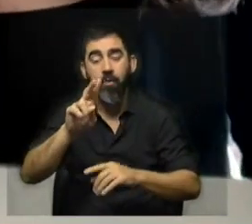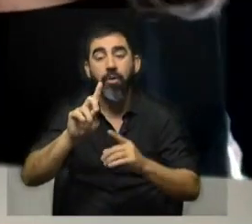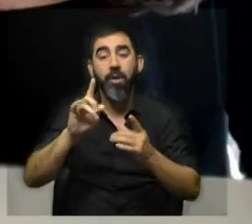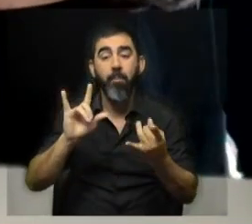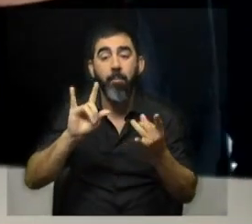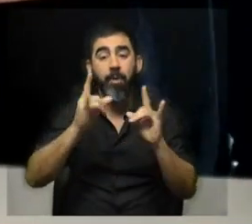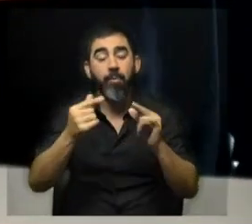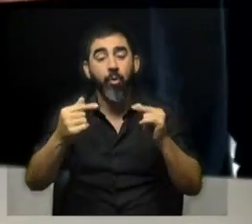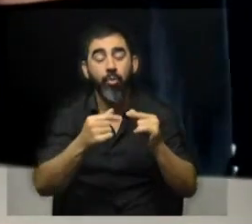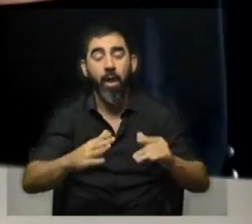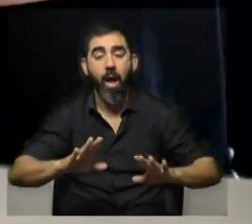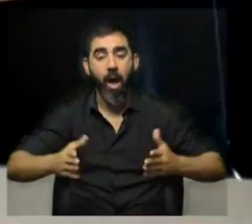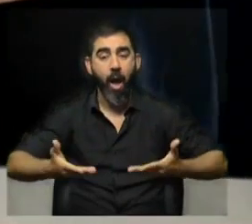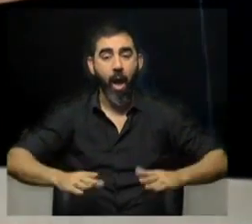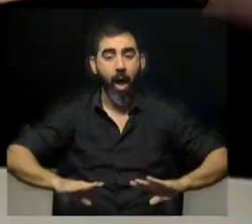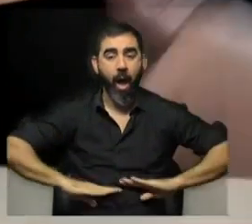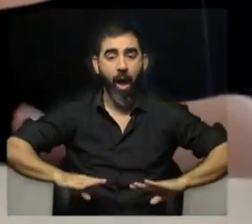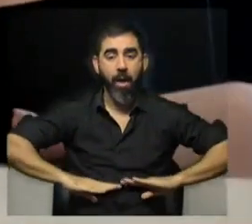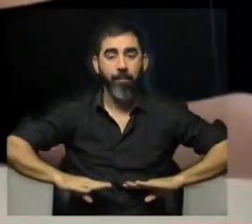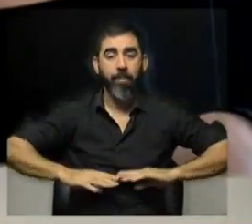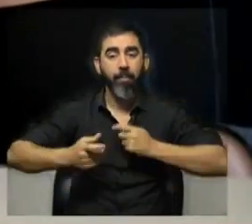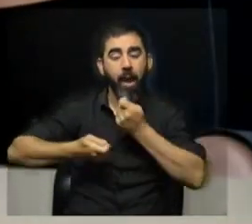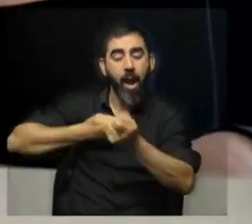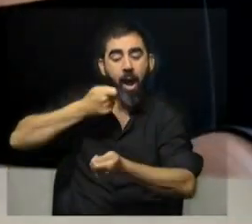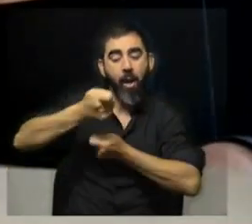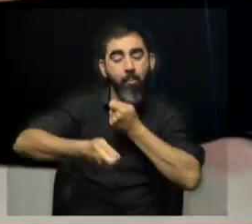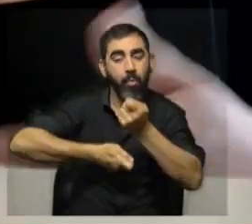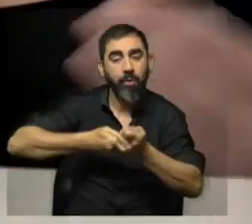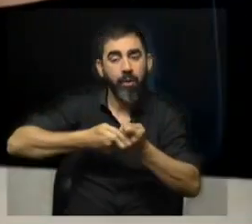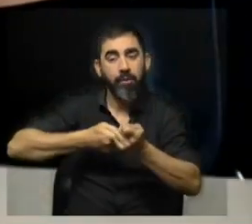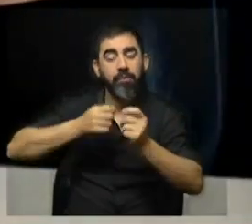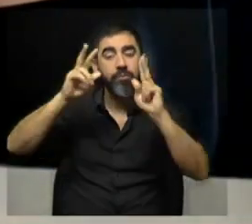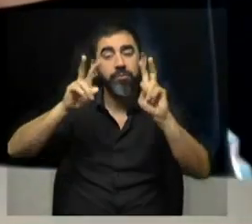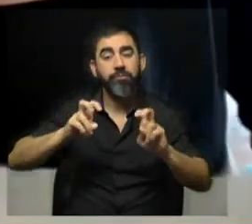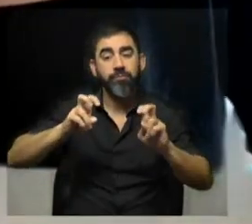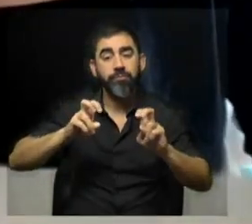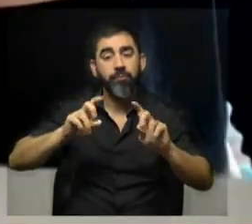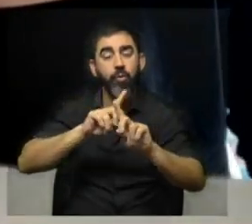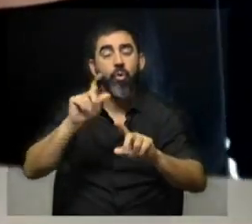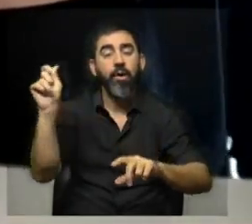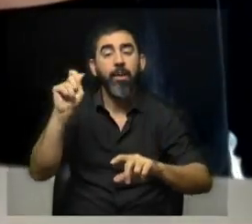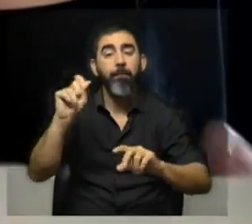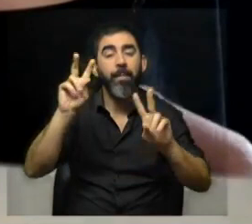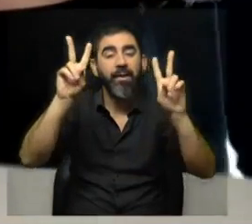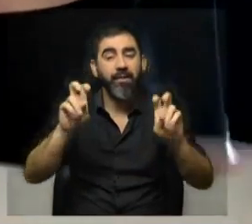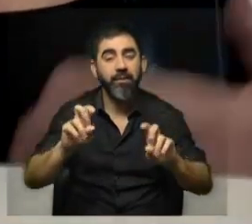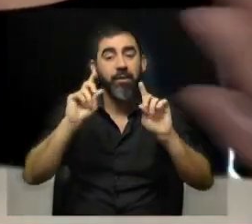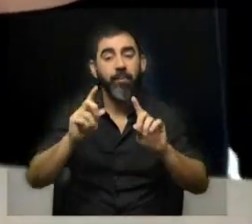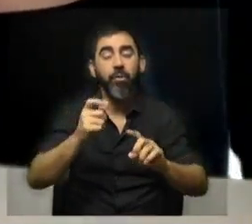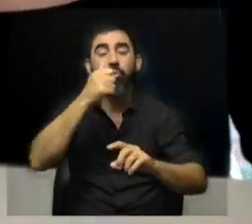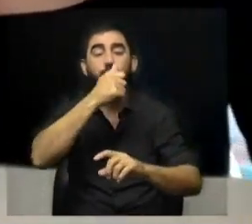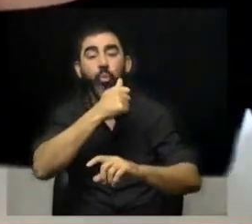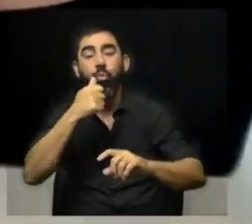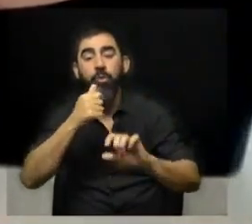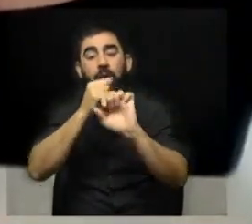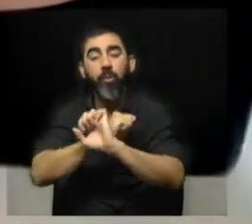contra el Hambre, justamente porque queremos aportar también una visión, ya no solo desde la emergencia, sino también desde las soluciones